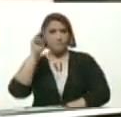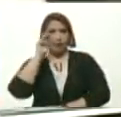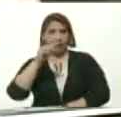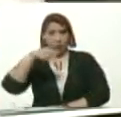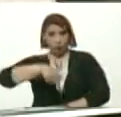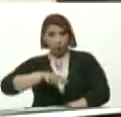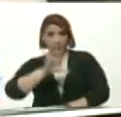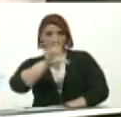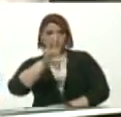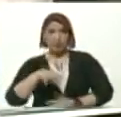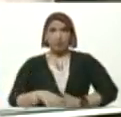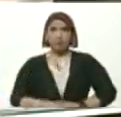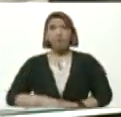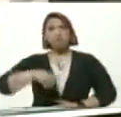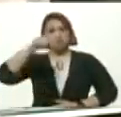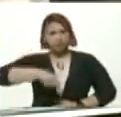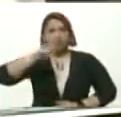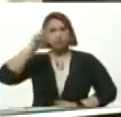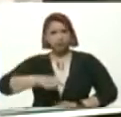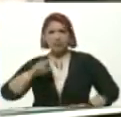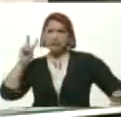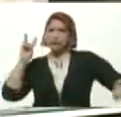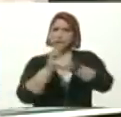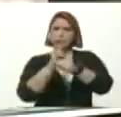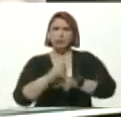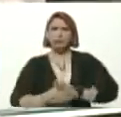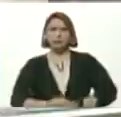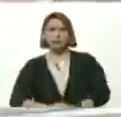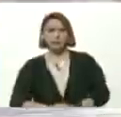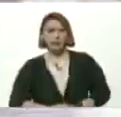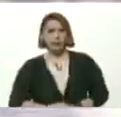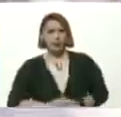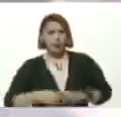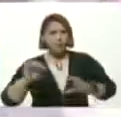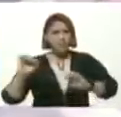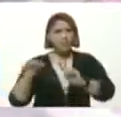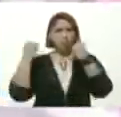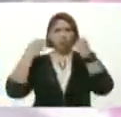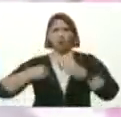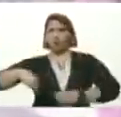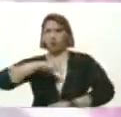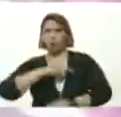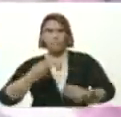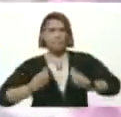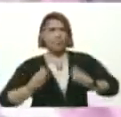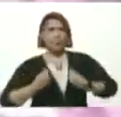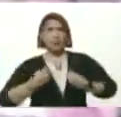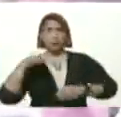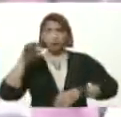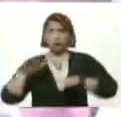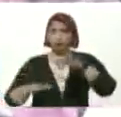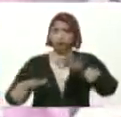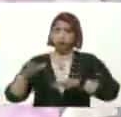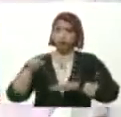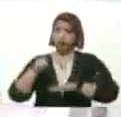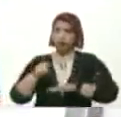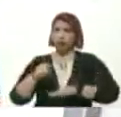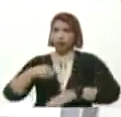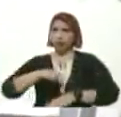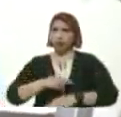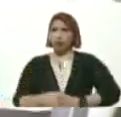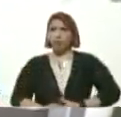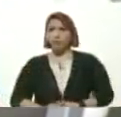Que Hoy También Son Víctimas Del Bloqueo Que Vivimos Pero Pese A Eso Han Puesto El